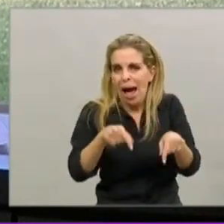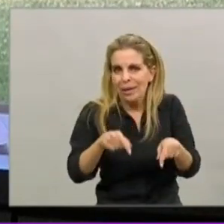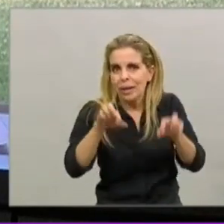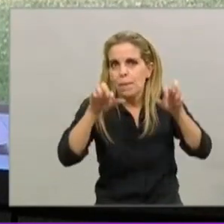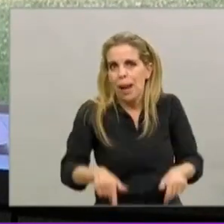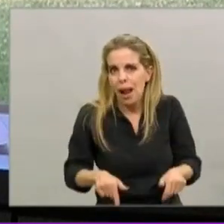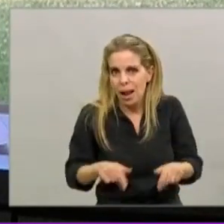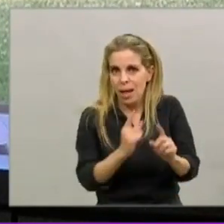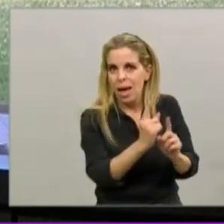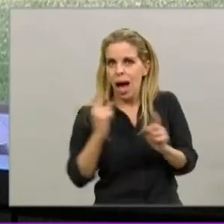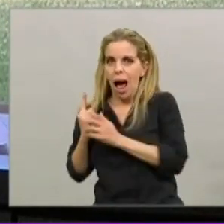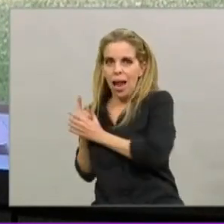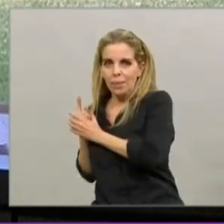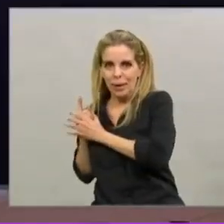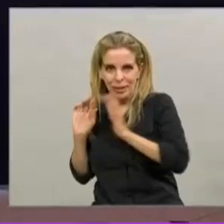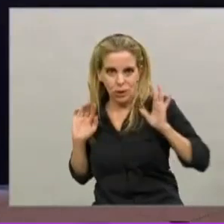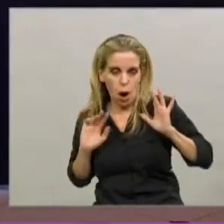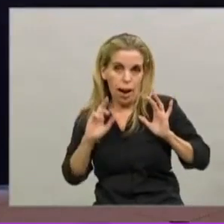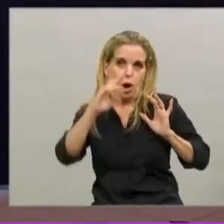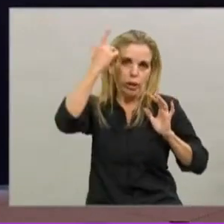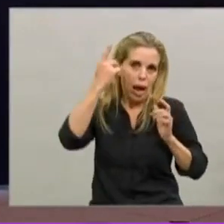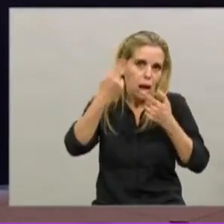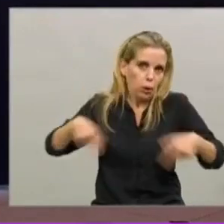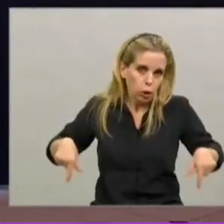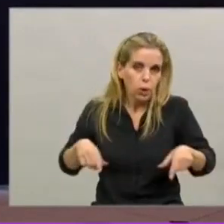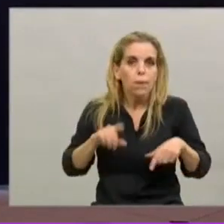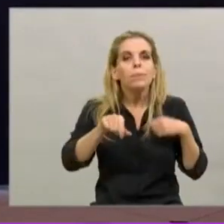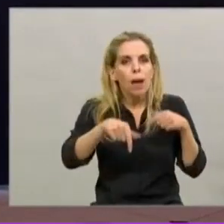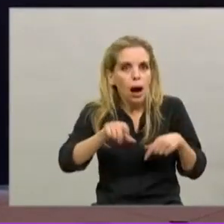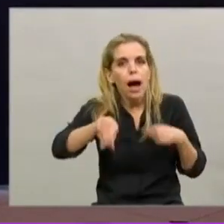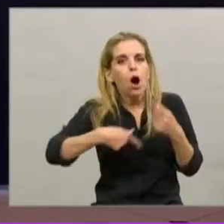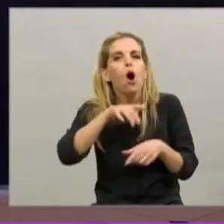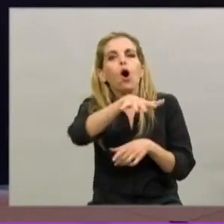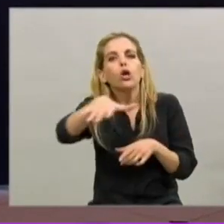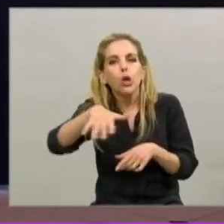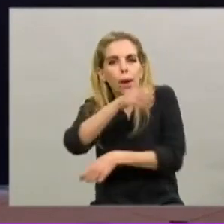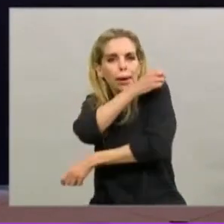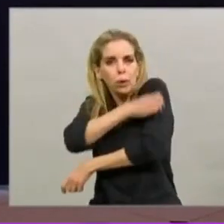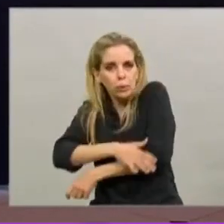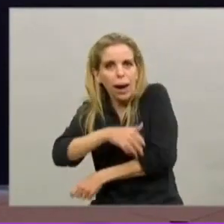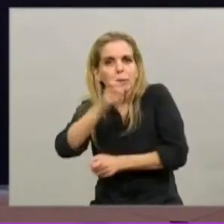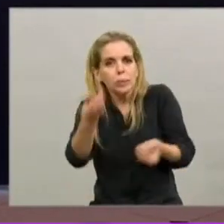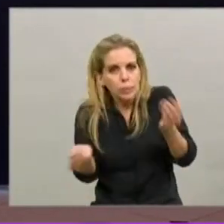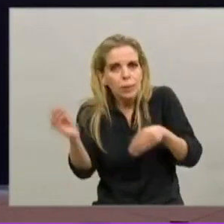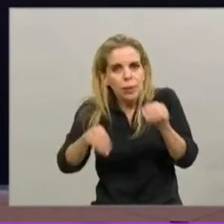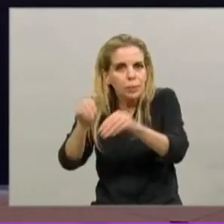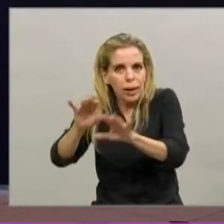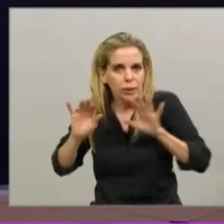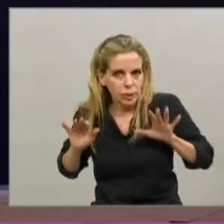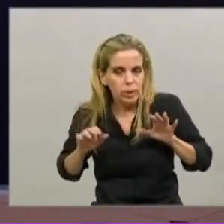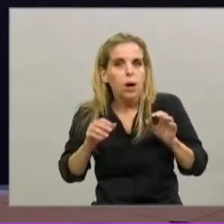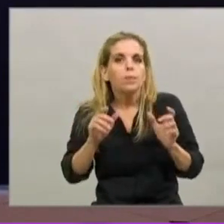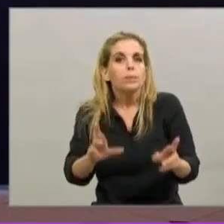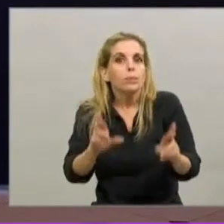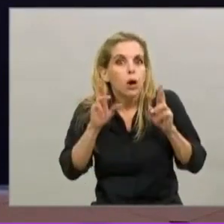detección e aislamiento. Lo mismo ya lo tenemos en todos los otros barrios vulnerables de la ciudad. En el total de los barrios está cayendo la curva de